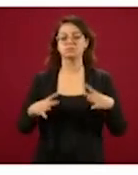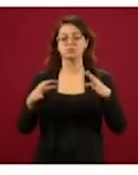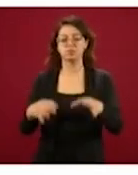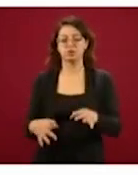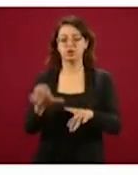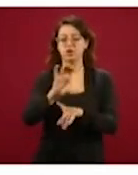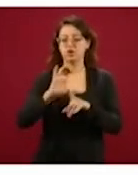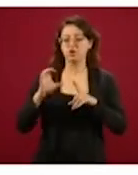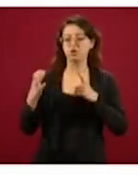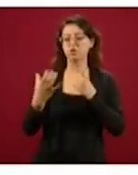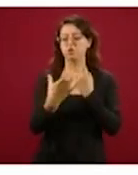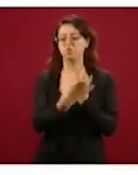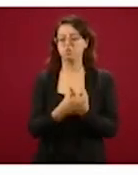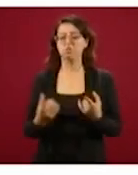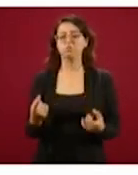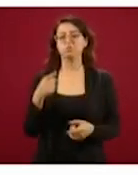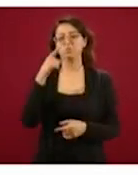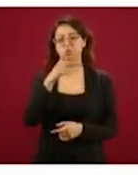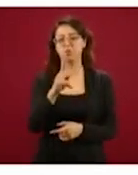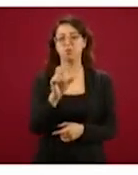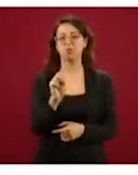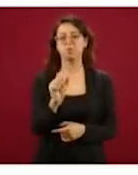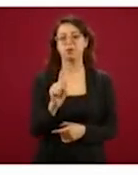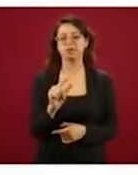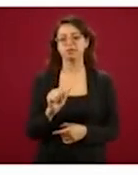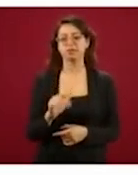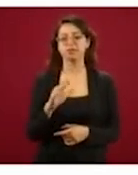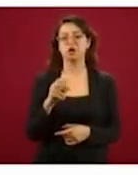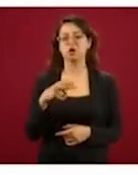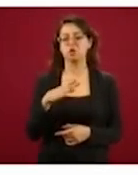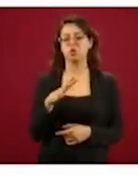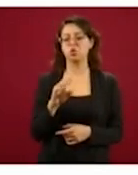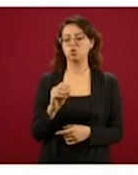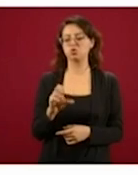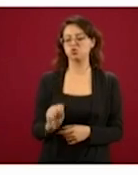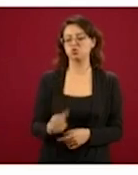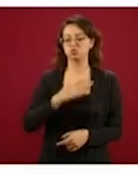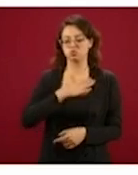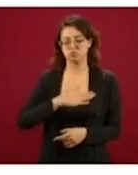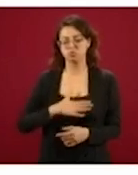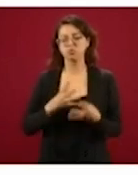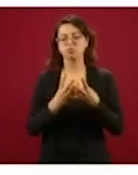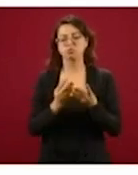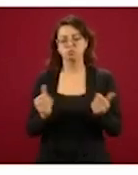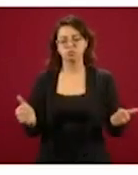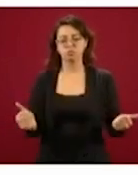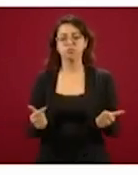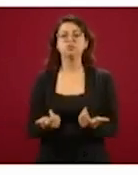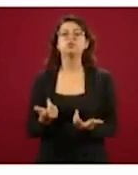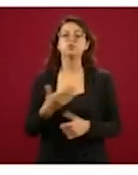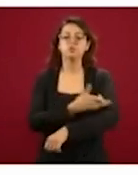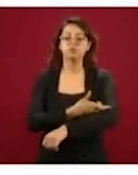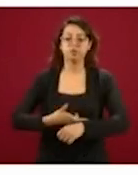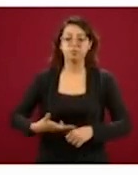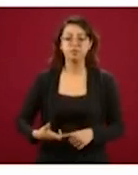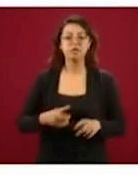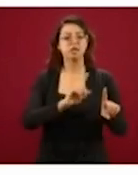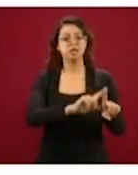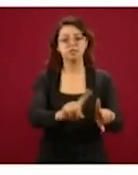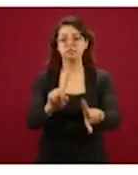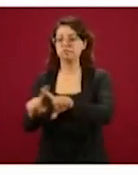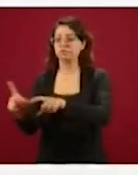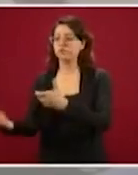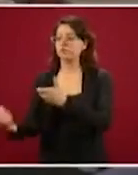Reparación y la Justicia de Pasta de Conchos, que es integrado por las familias, por las diferentes